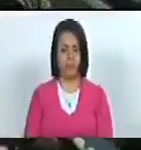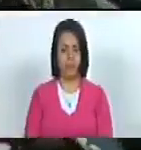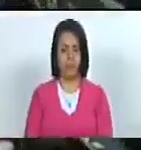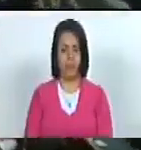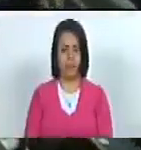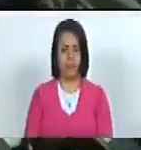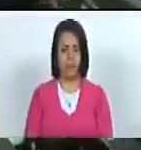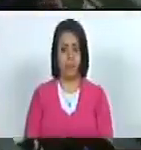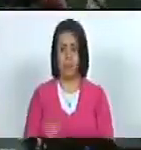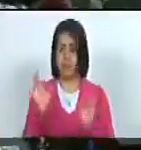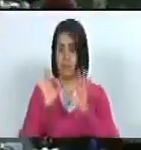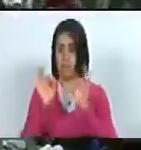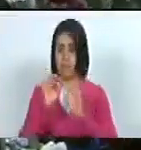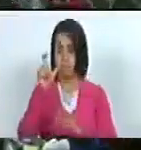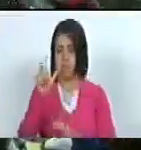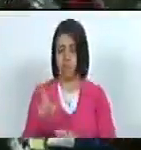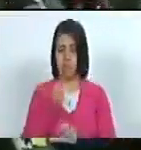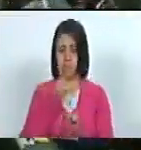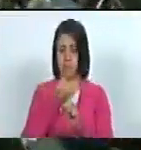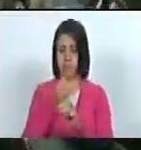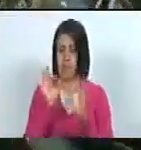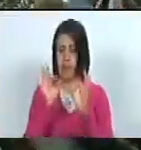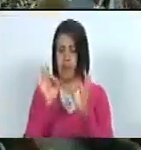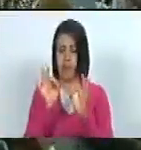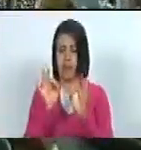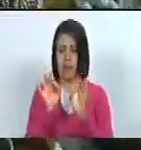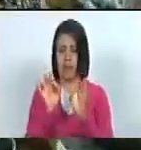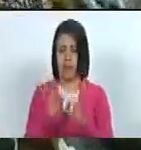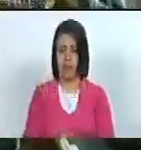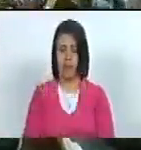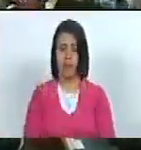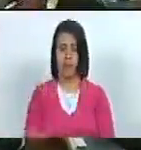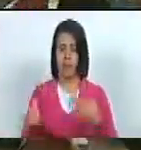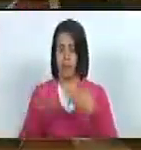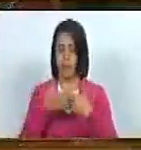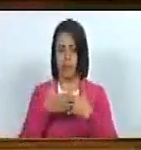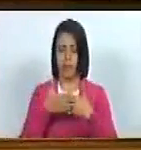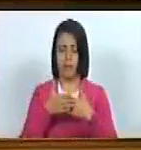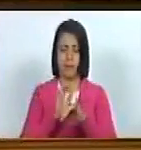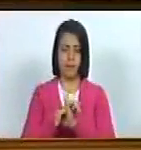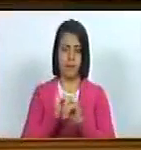no hay nadie más anotado con el derecho de palabra se cierra